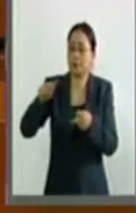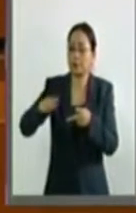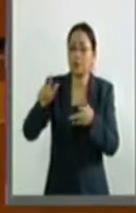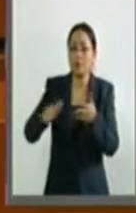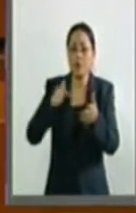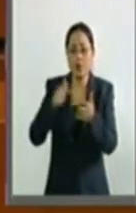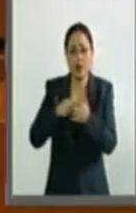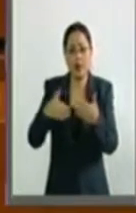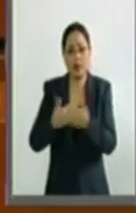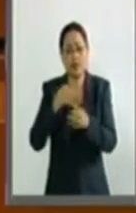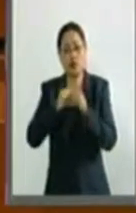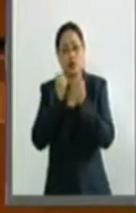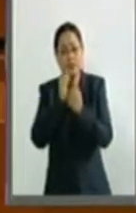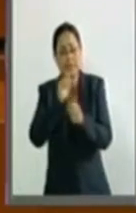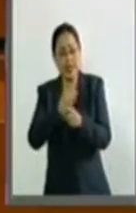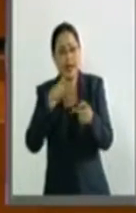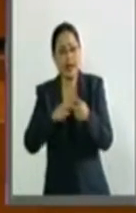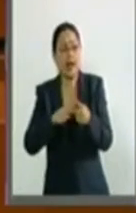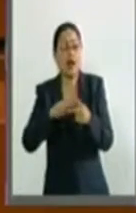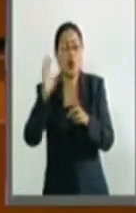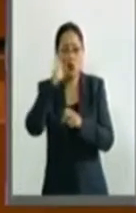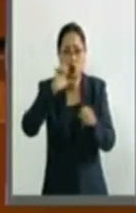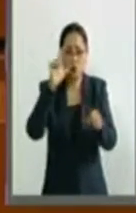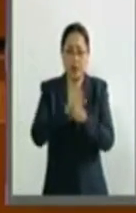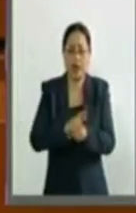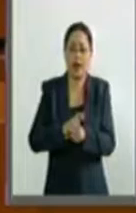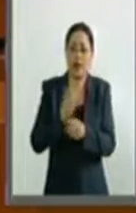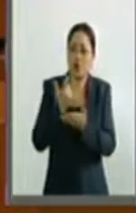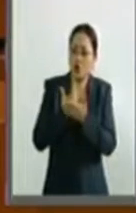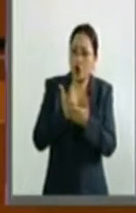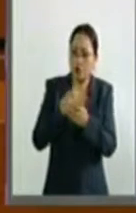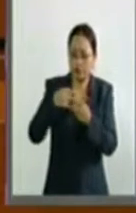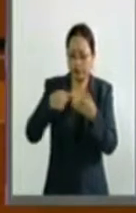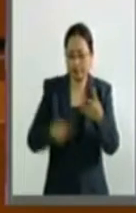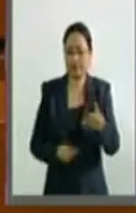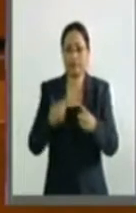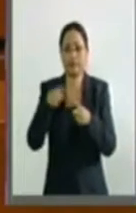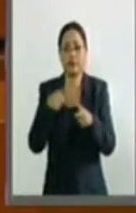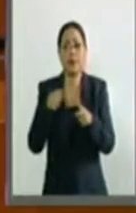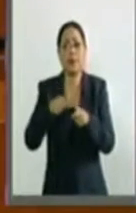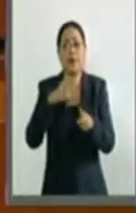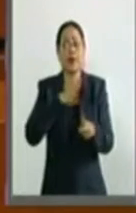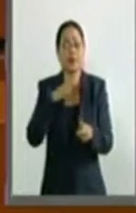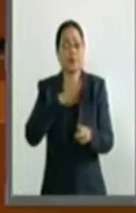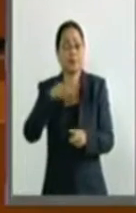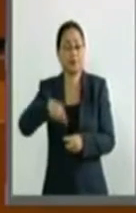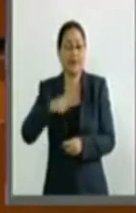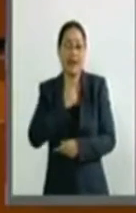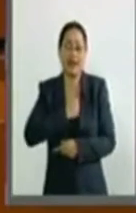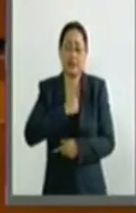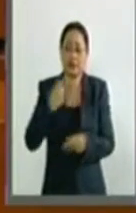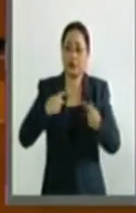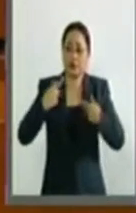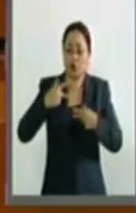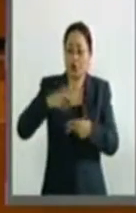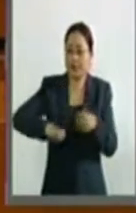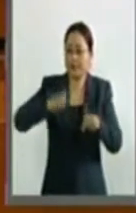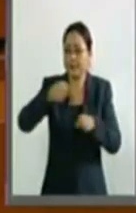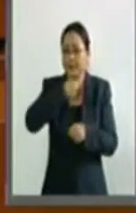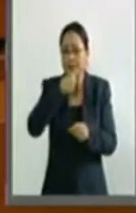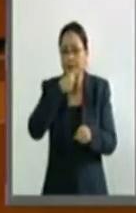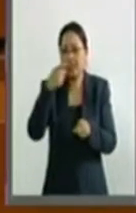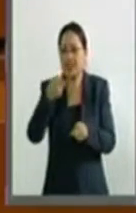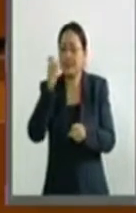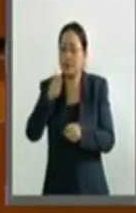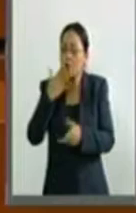sociales, económicos, culturales, entre otros. Desafortunadamente las personas adultas mayor constituyen un sector